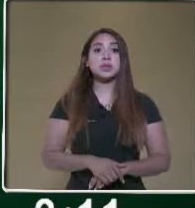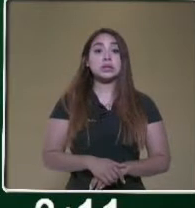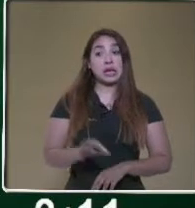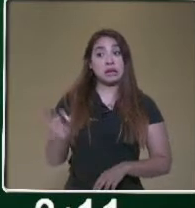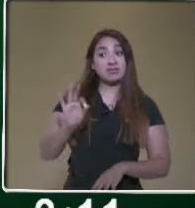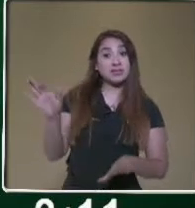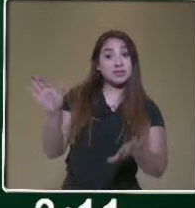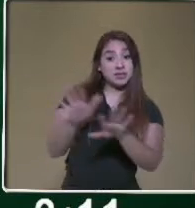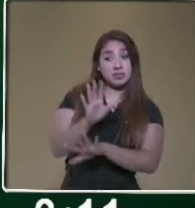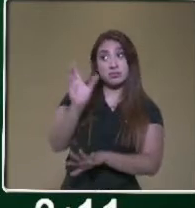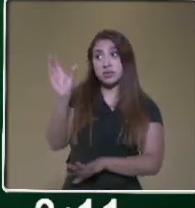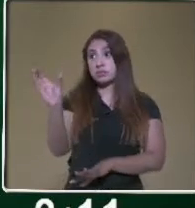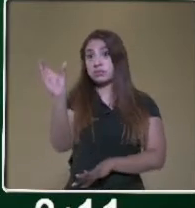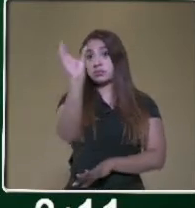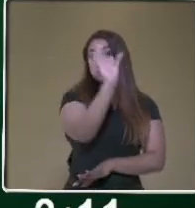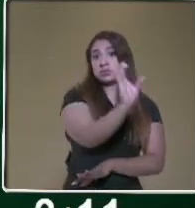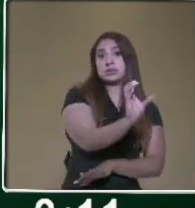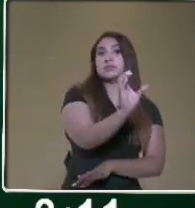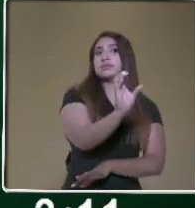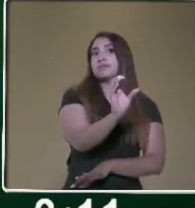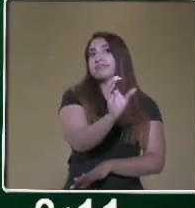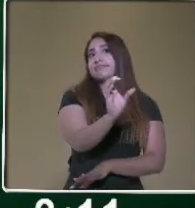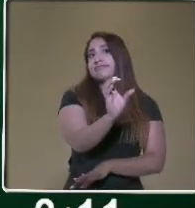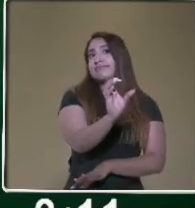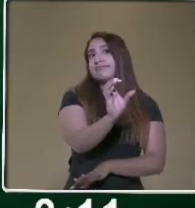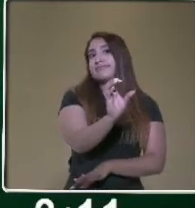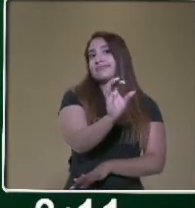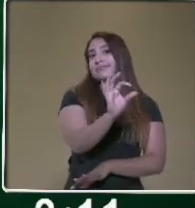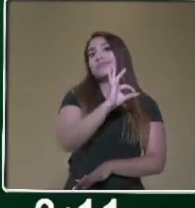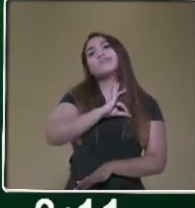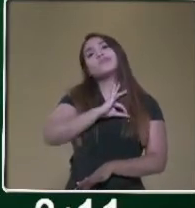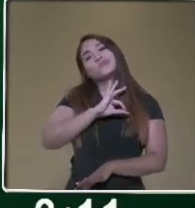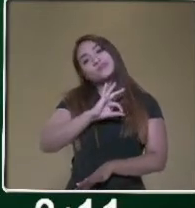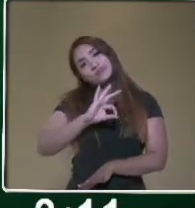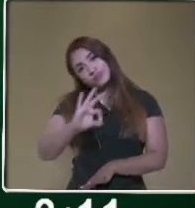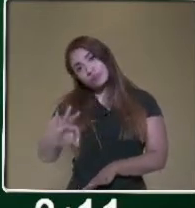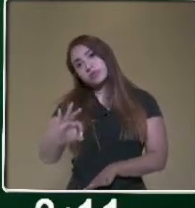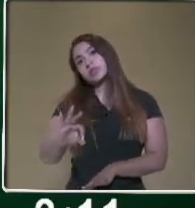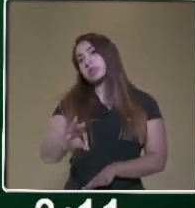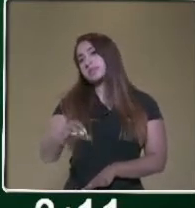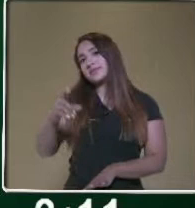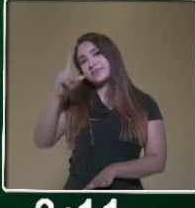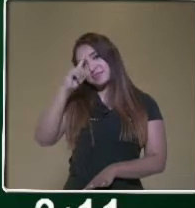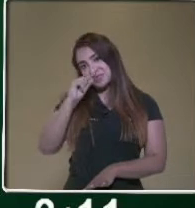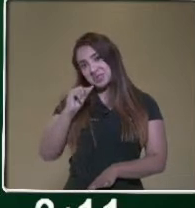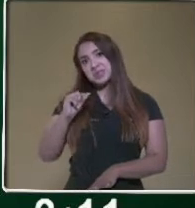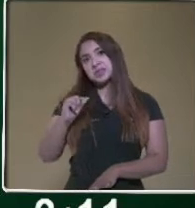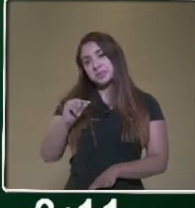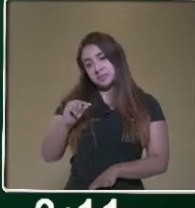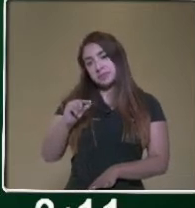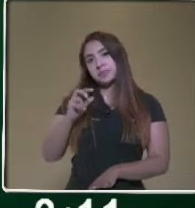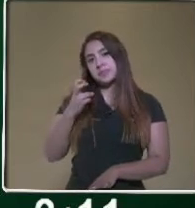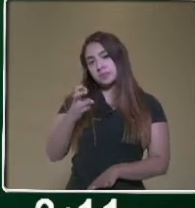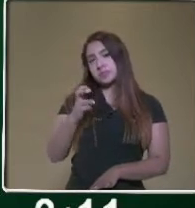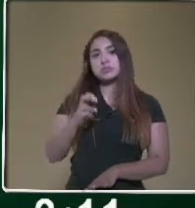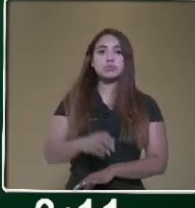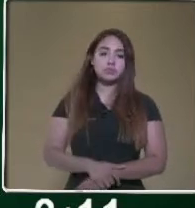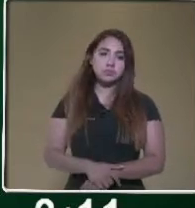entonces se altera o afecta totalmente el resultado de lo que estamos buscando.